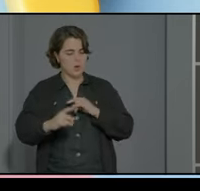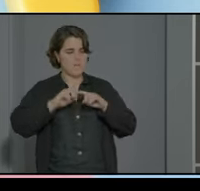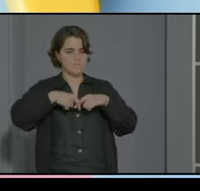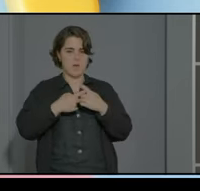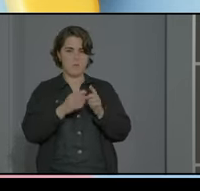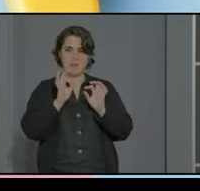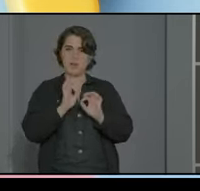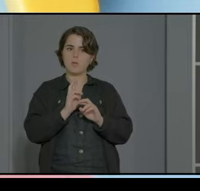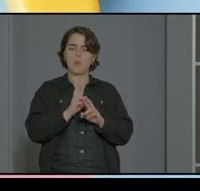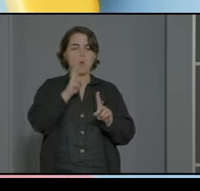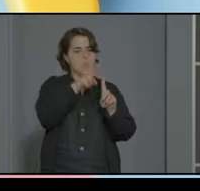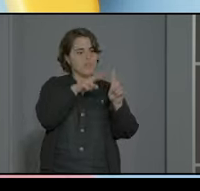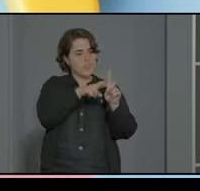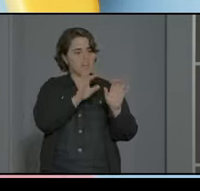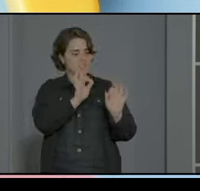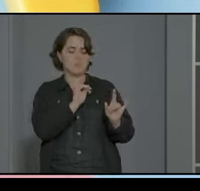familia veterana